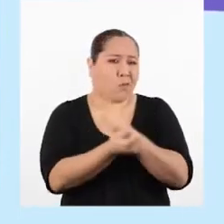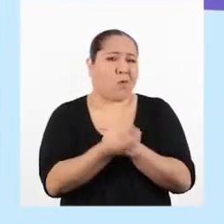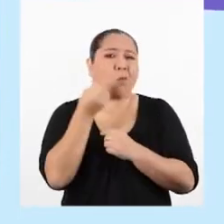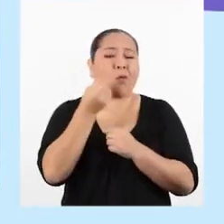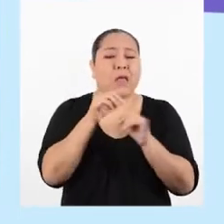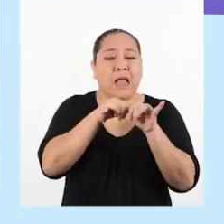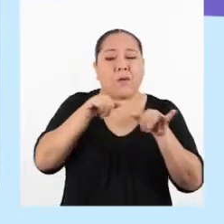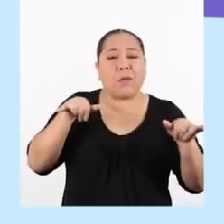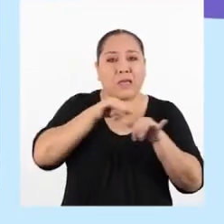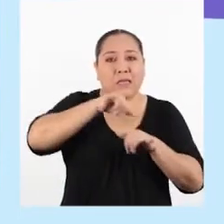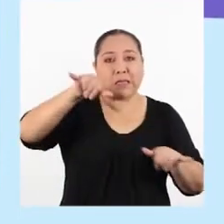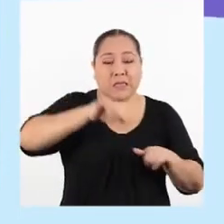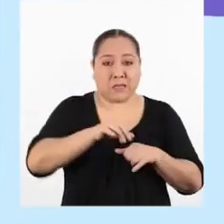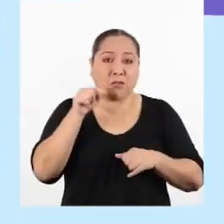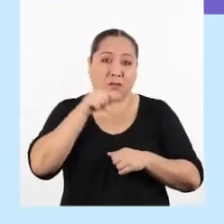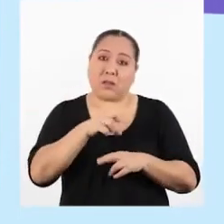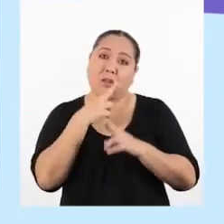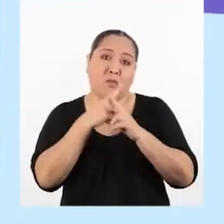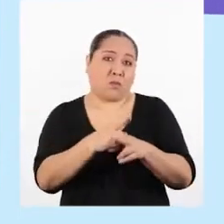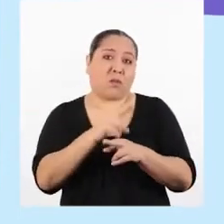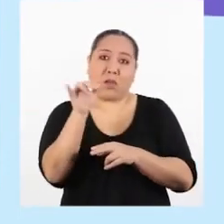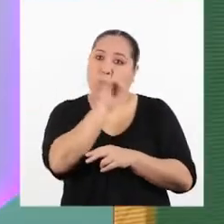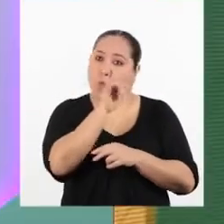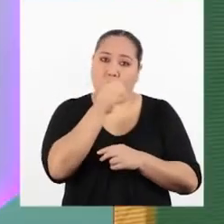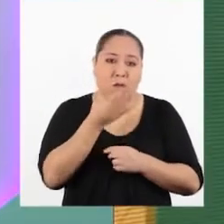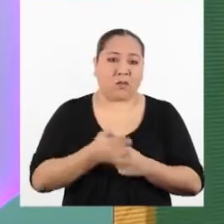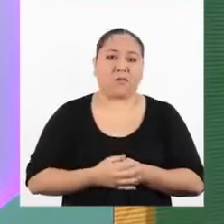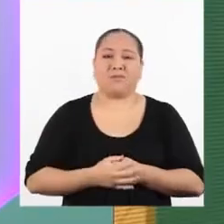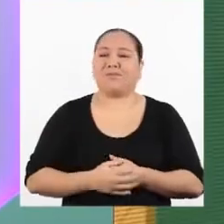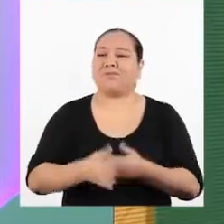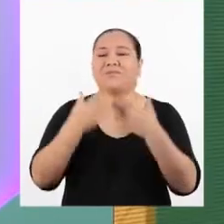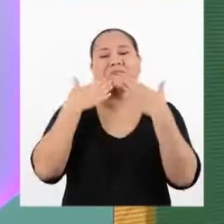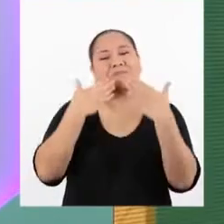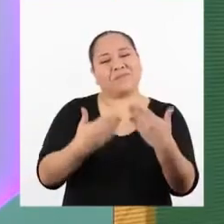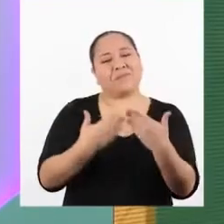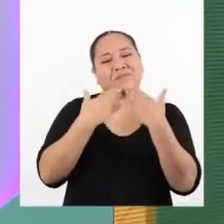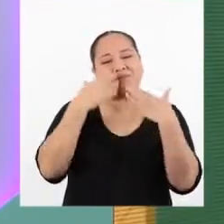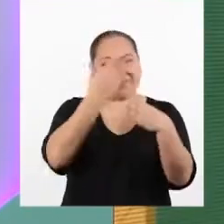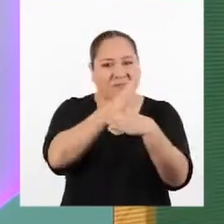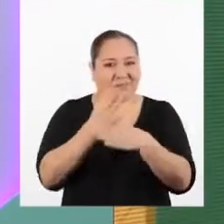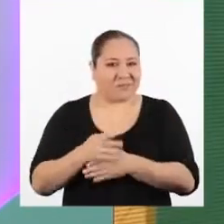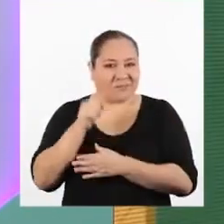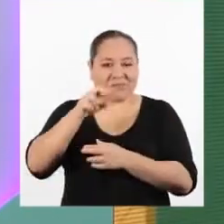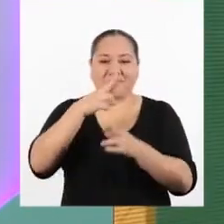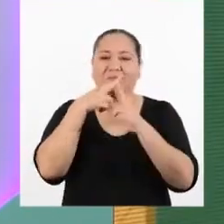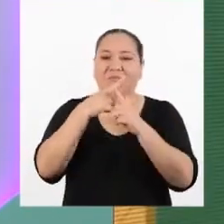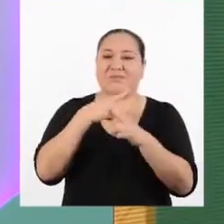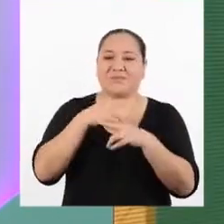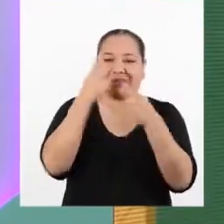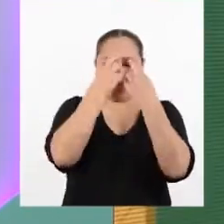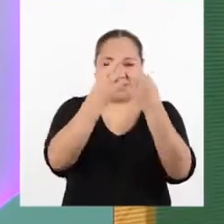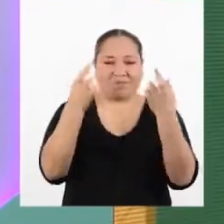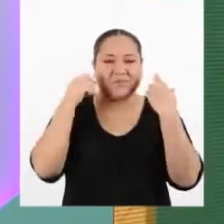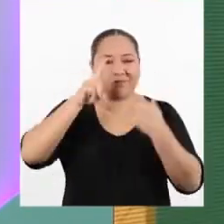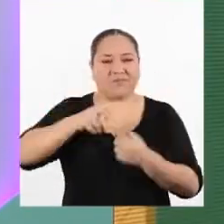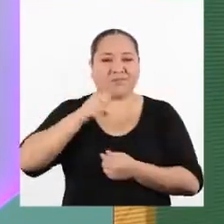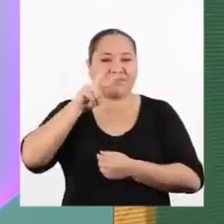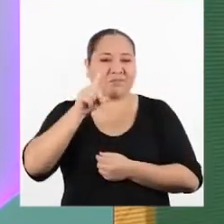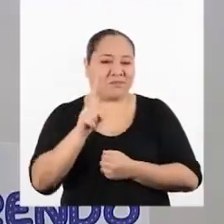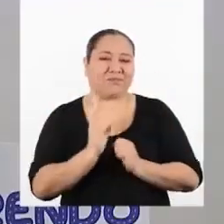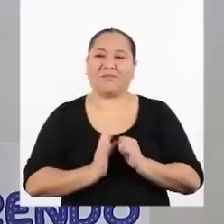las mediciones resultaron siendo las mismas. Muchas gracias por compartirnos sus respuestas, Promo 2021.